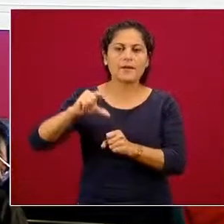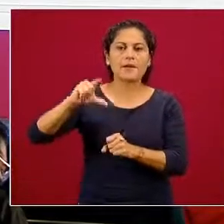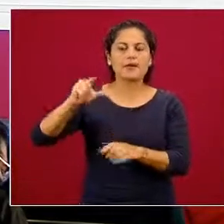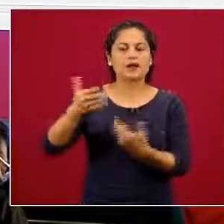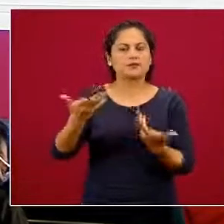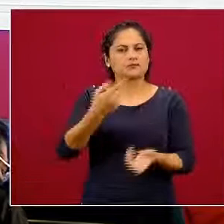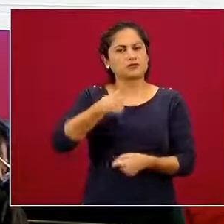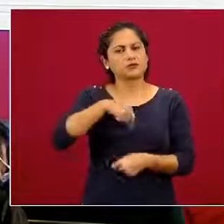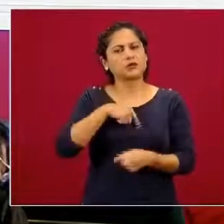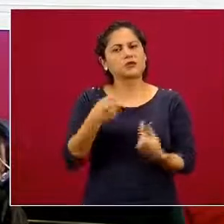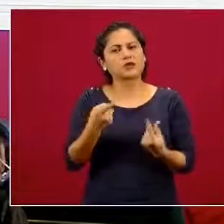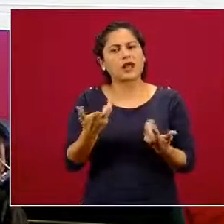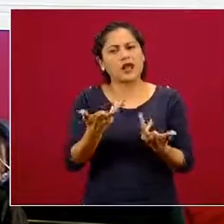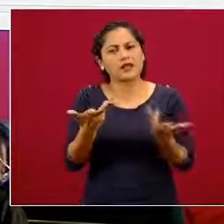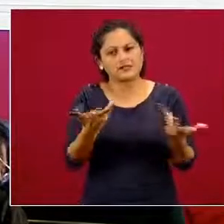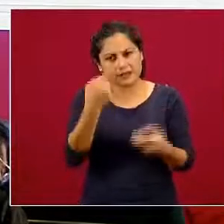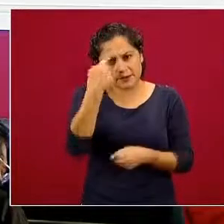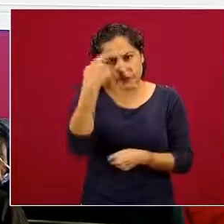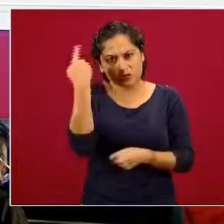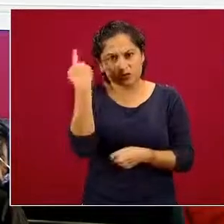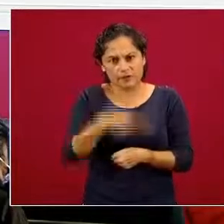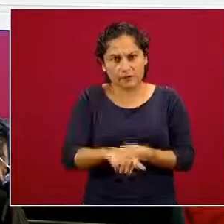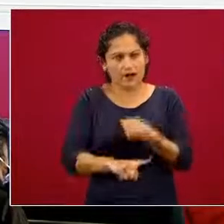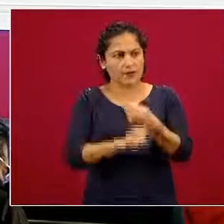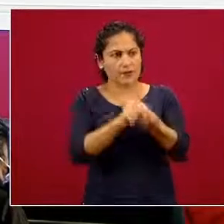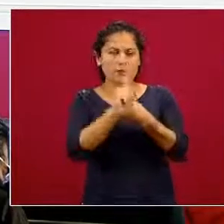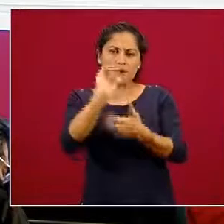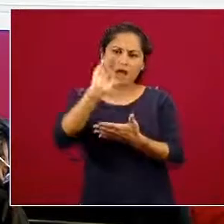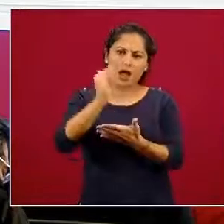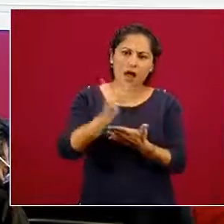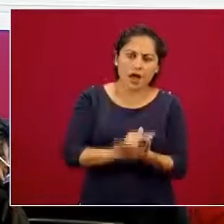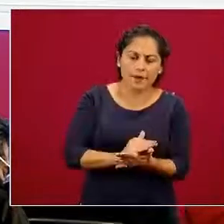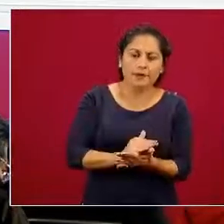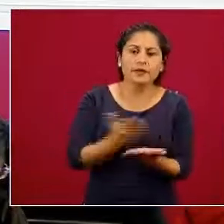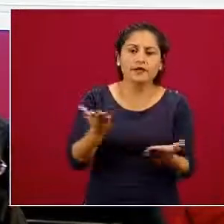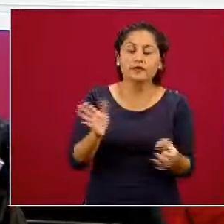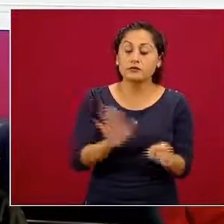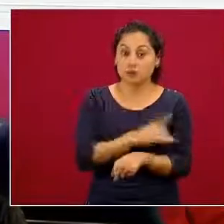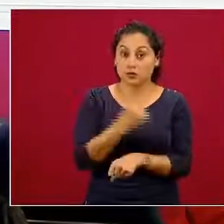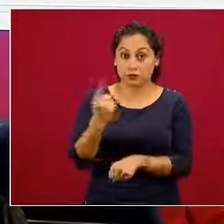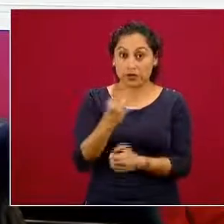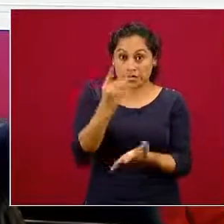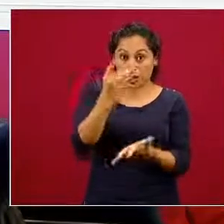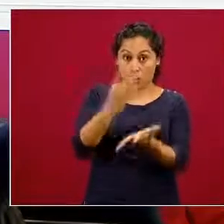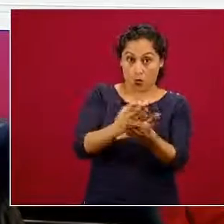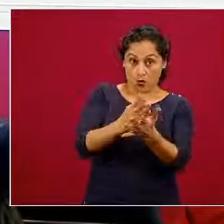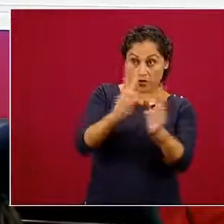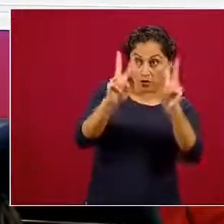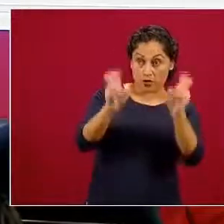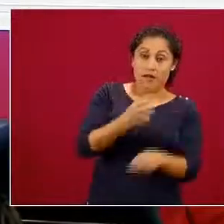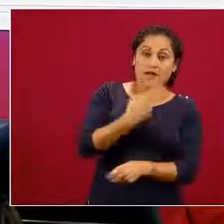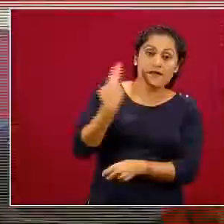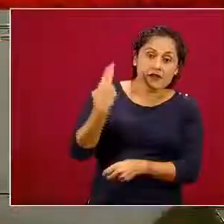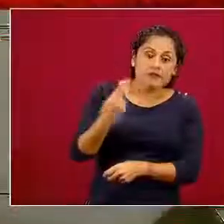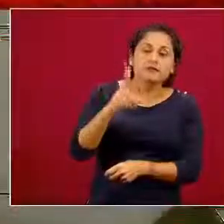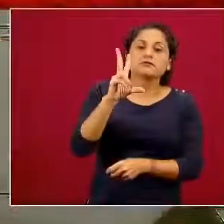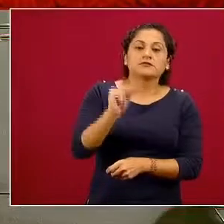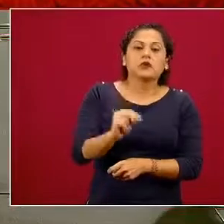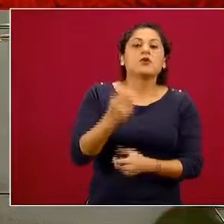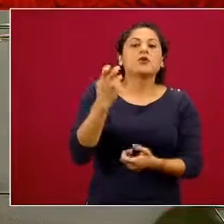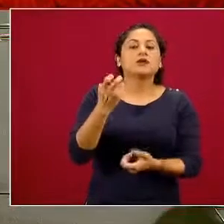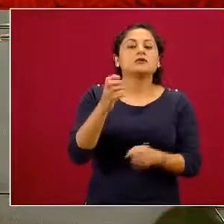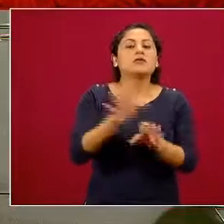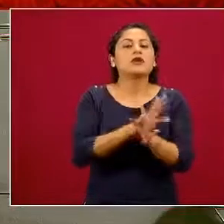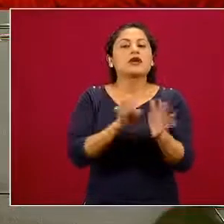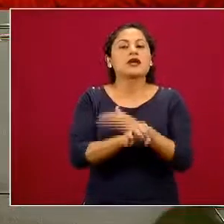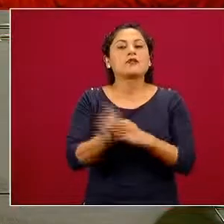sentido para contrarrestar esta problemática? Que no es solamente el suicidio en sí. Cuando hablamos de suicidio ya